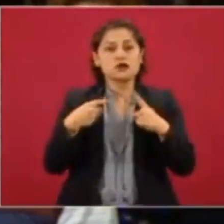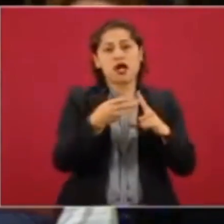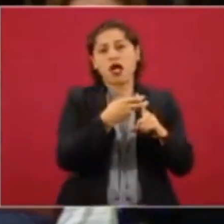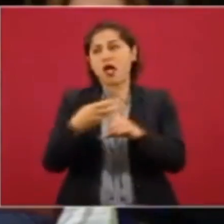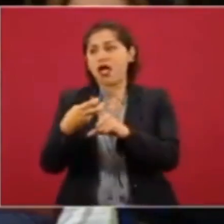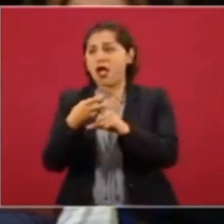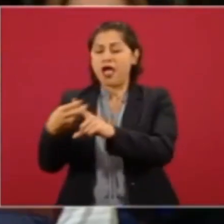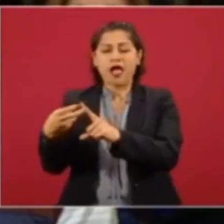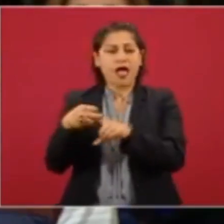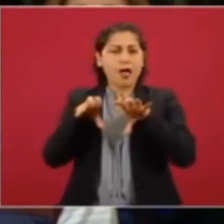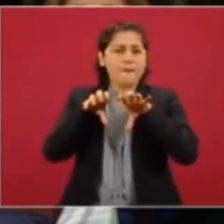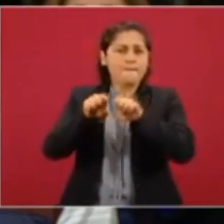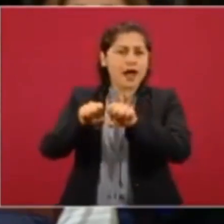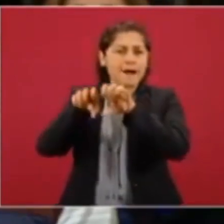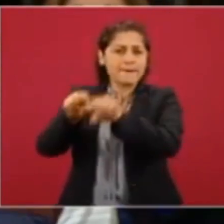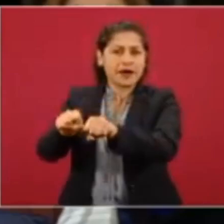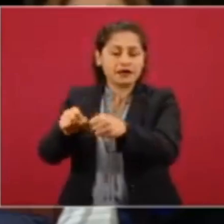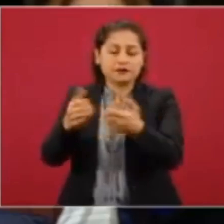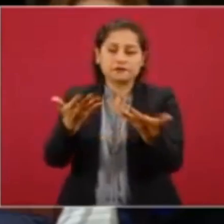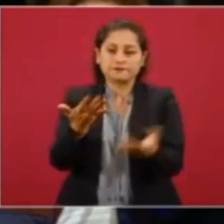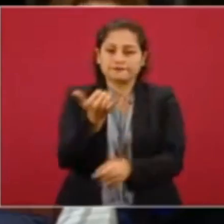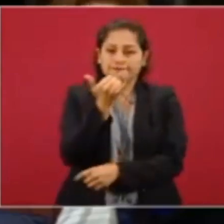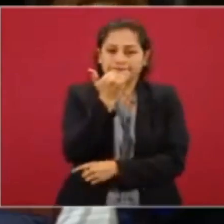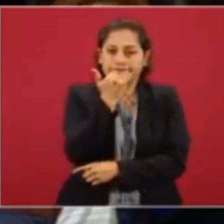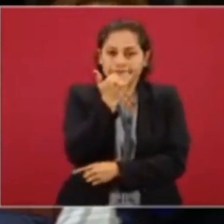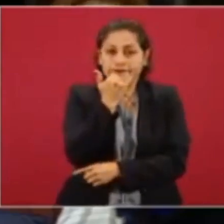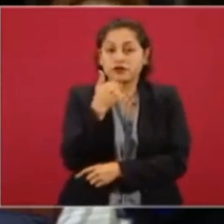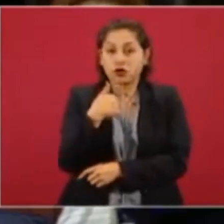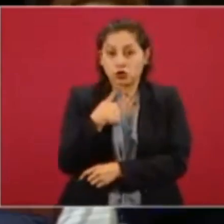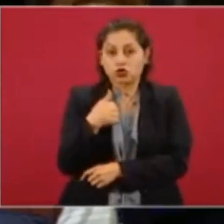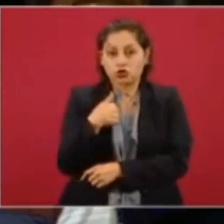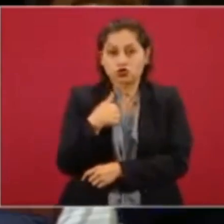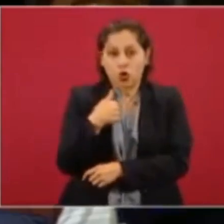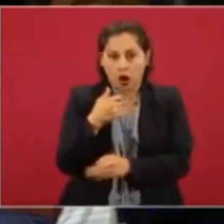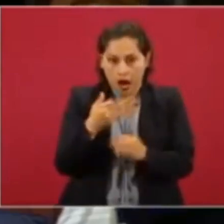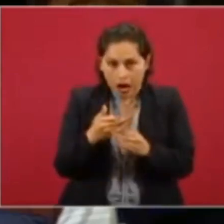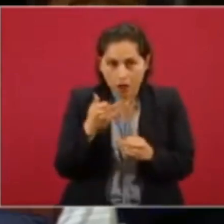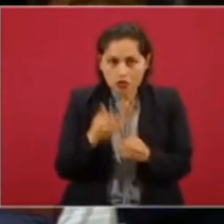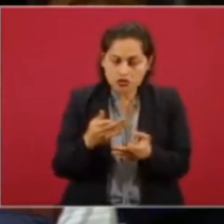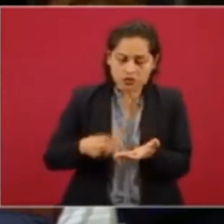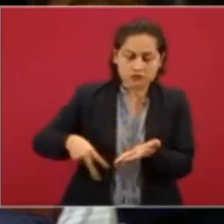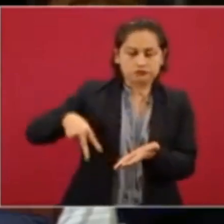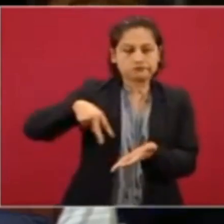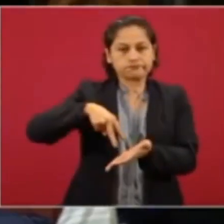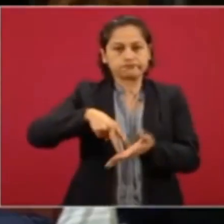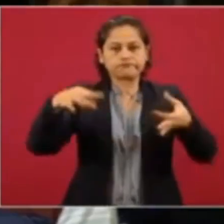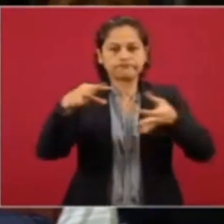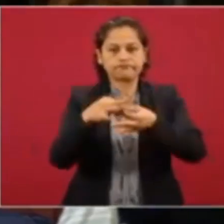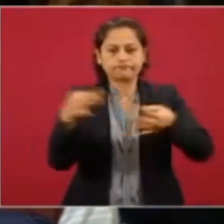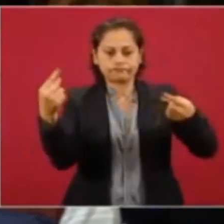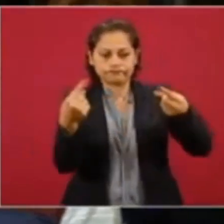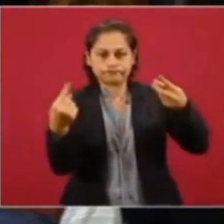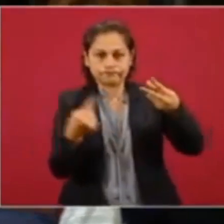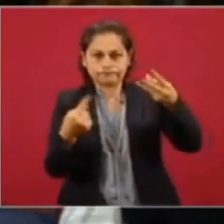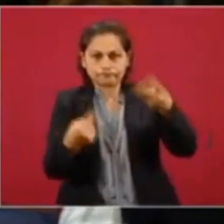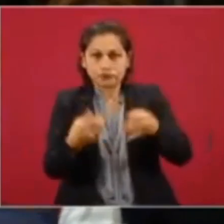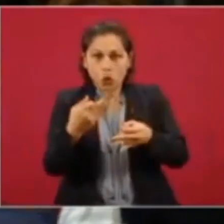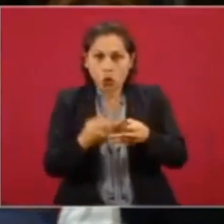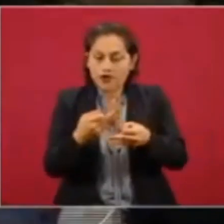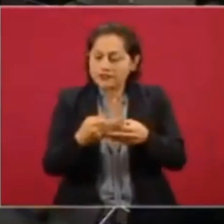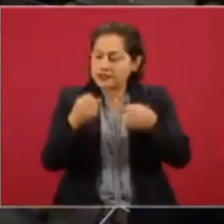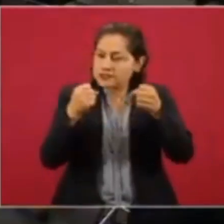afanar nada del hecho de que yo esté aquí parada, pues también ya me pone bajo la mira del gobernador Enrique Alfaro y de la Fiscalía